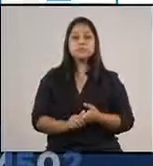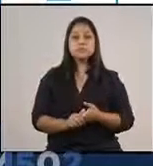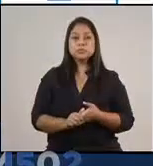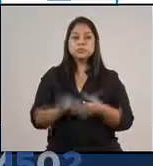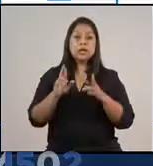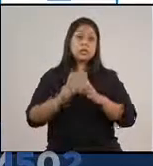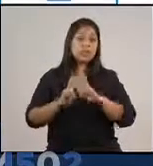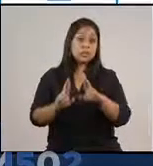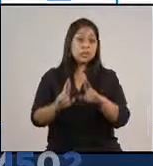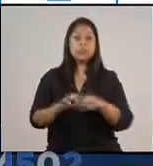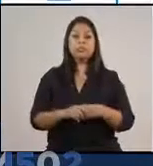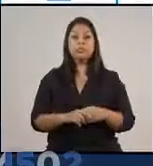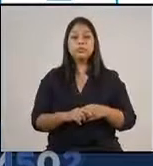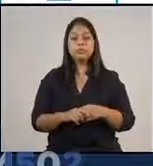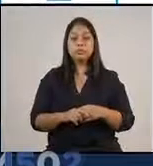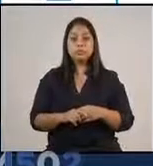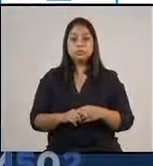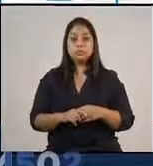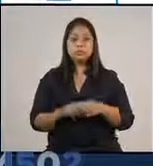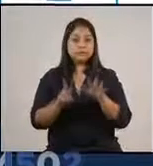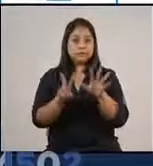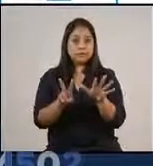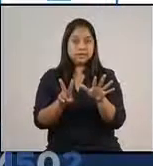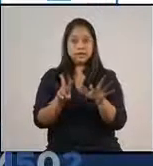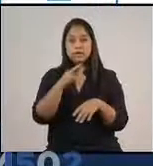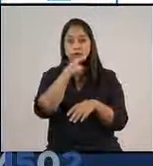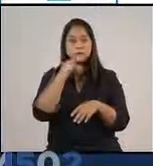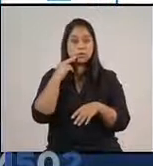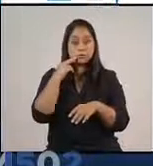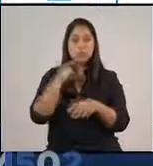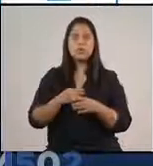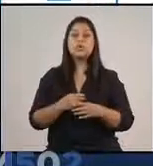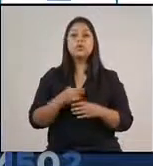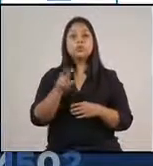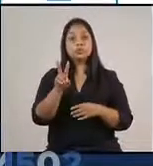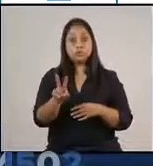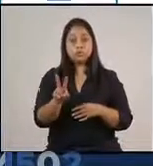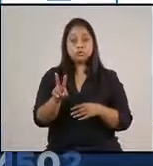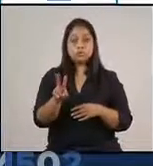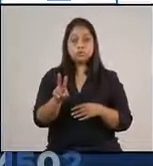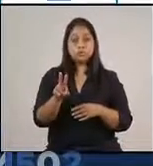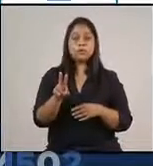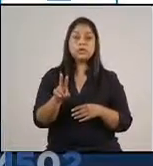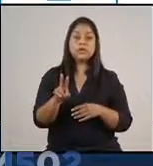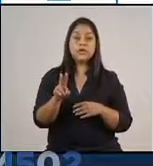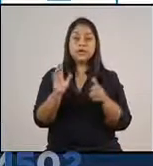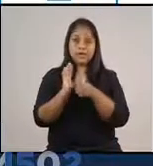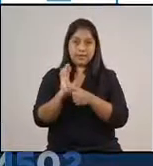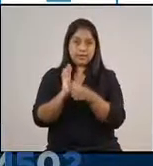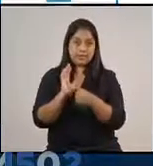Por Retaruleu, de sus 9 municipios, 7 municipios están en alerta roja y 2 municipios están en alerta anaranjada.